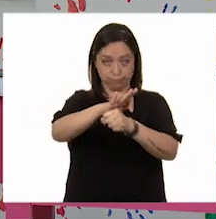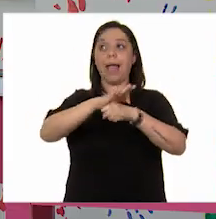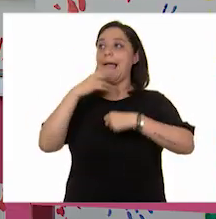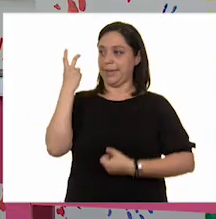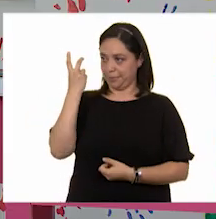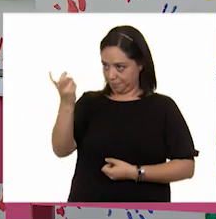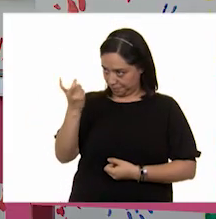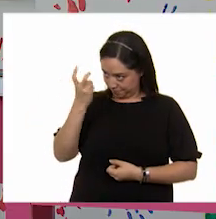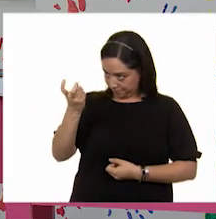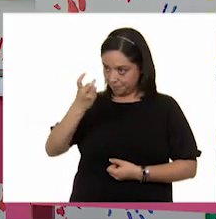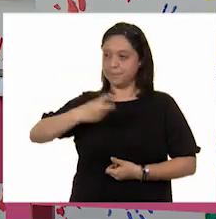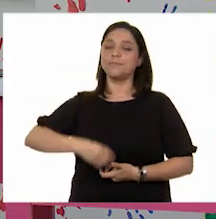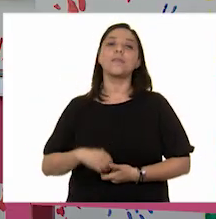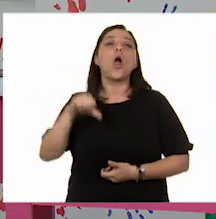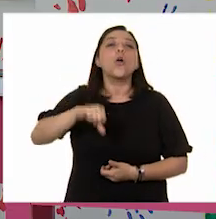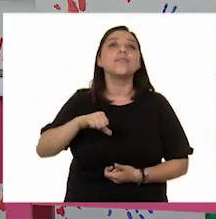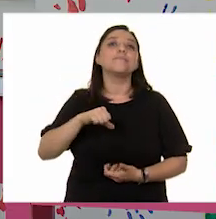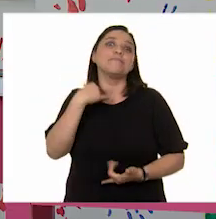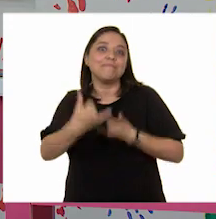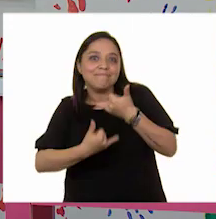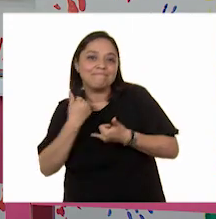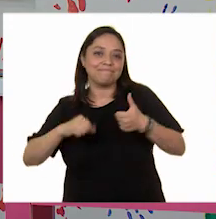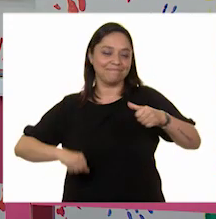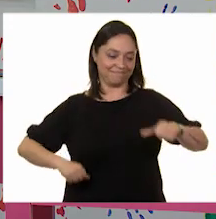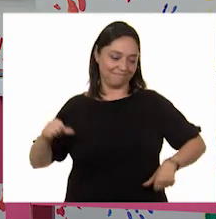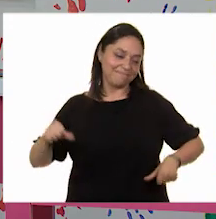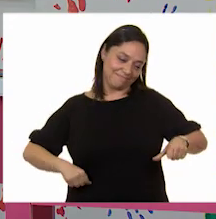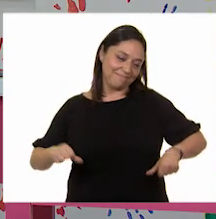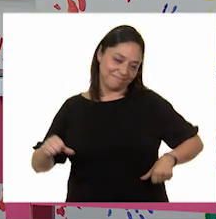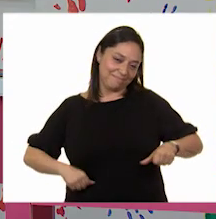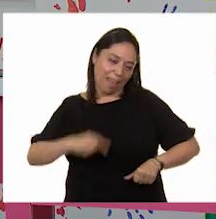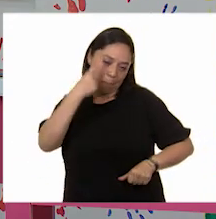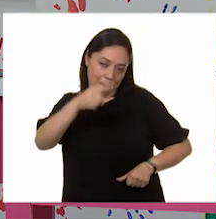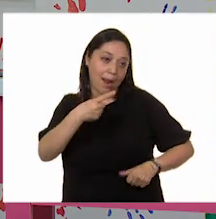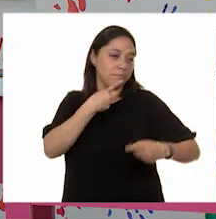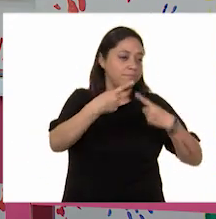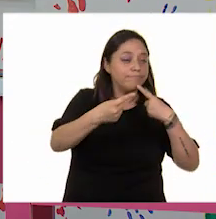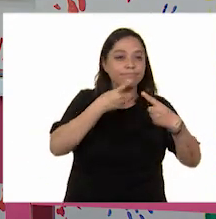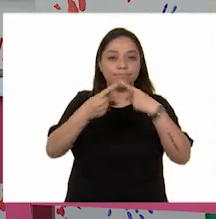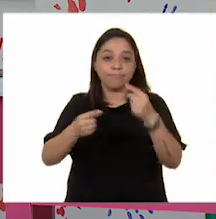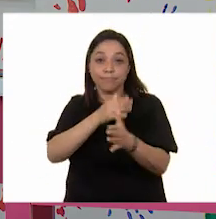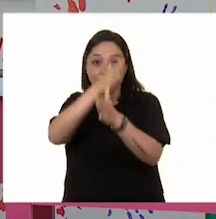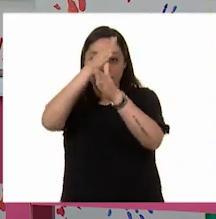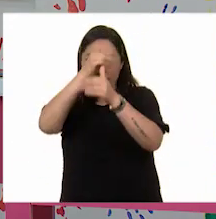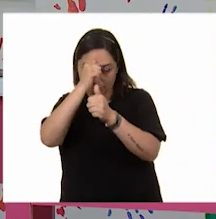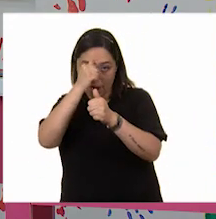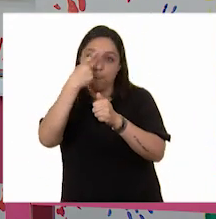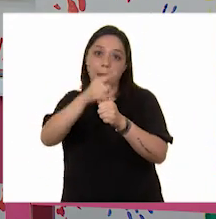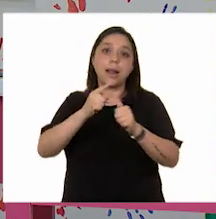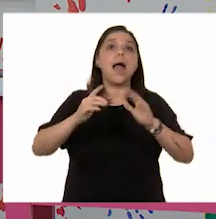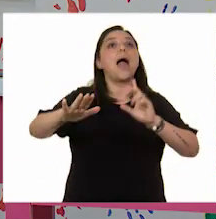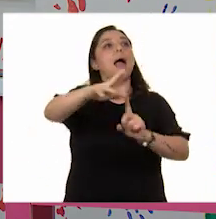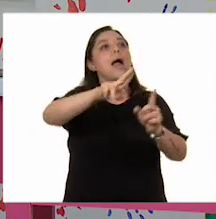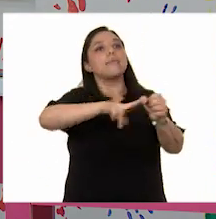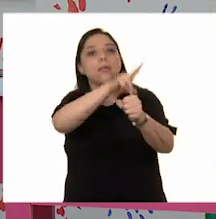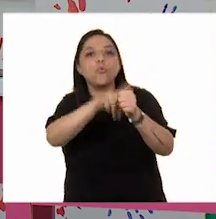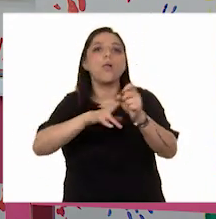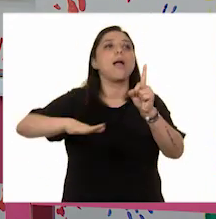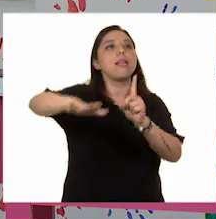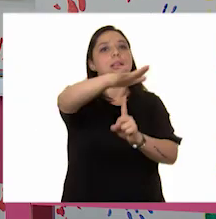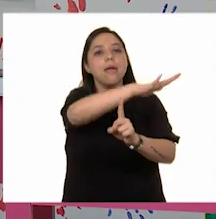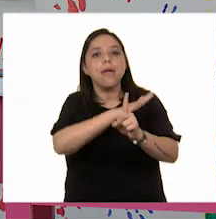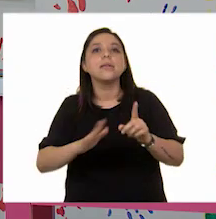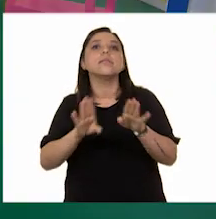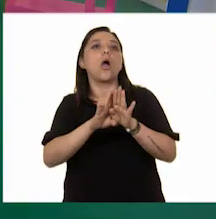este día es de juegos y actividades para seguir construyendo acuerdos para el cuidado de la naturaleza, el medio ambiente y nuestra